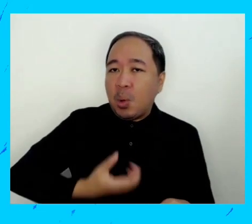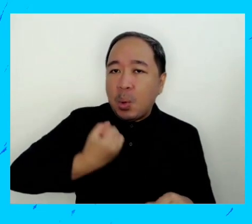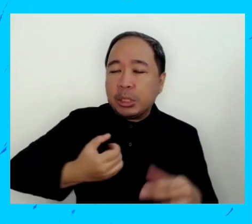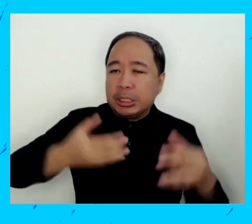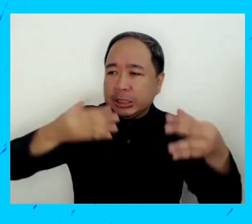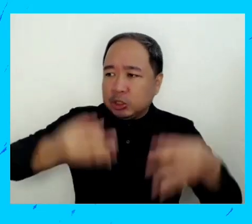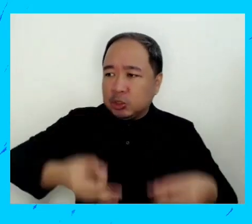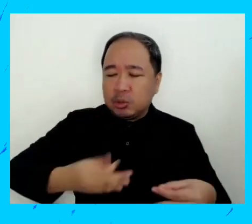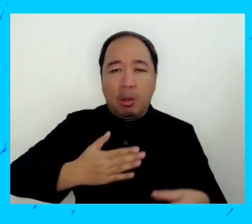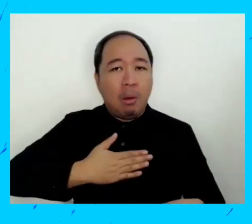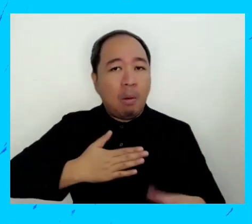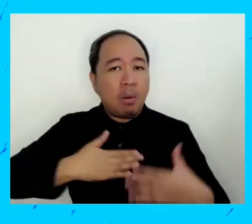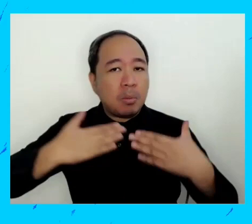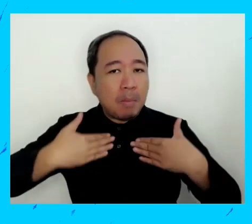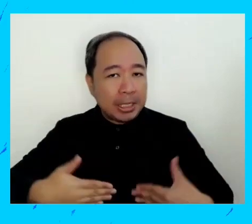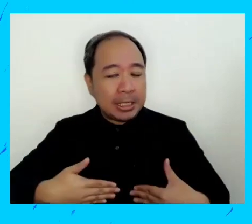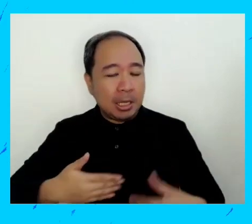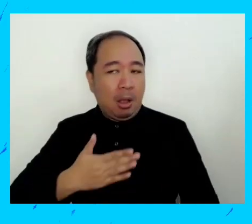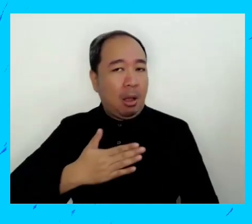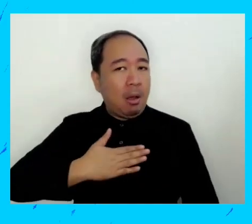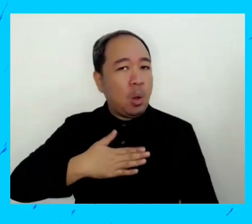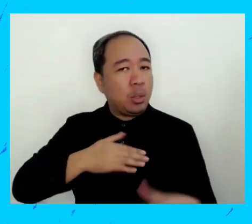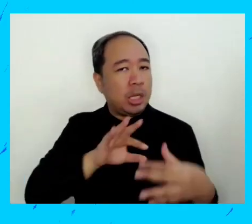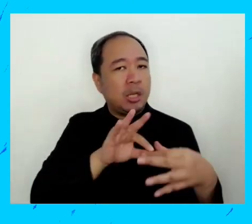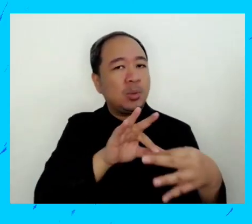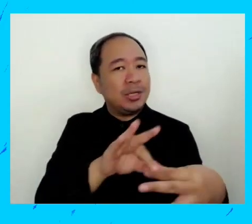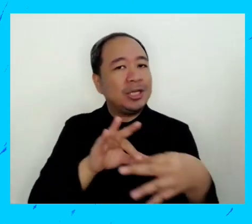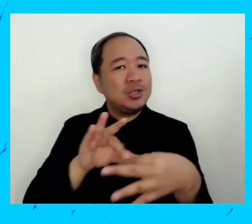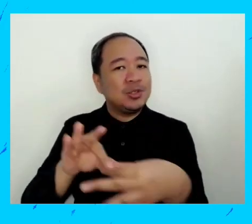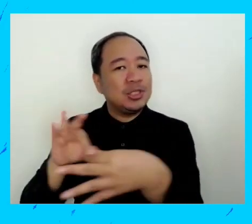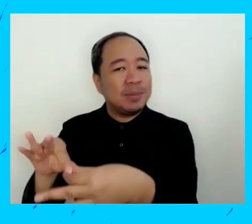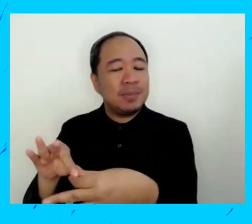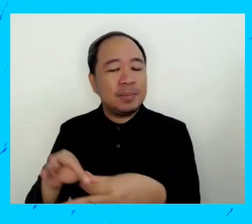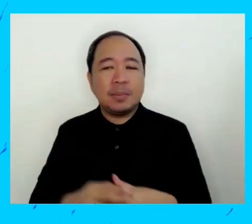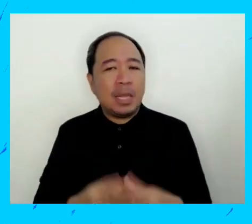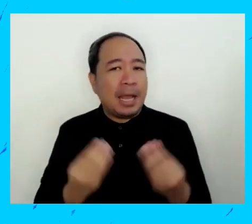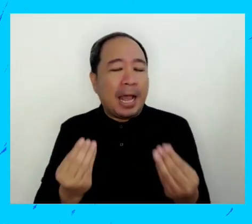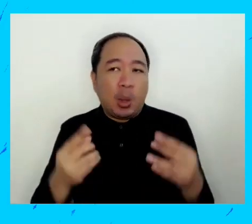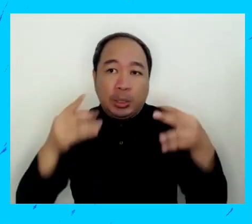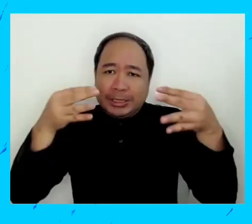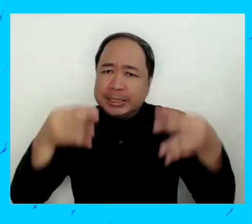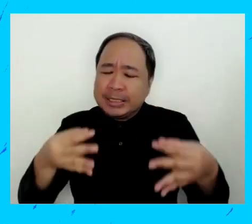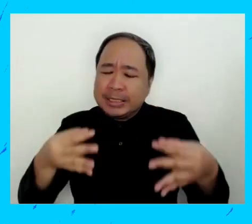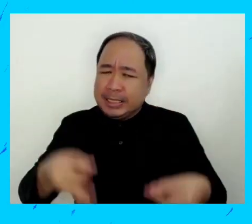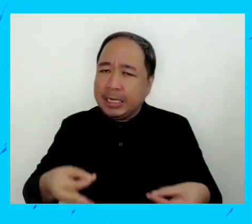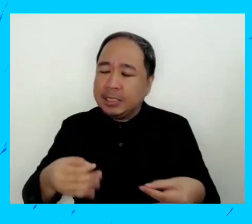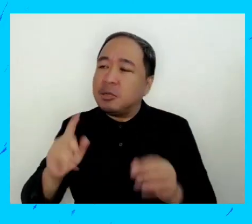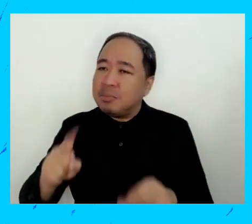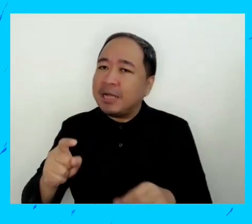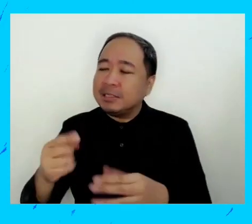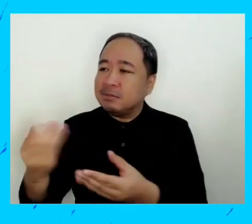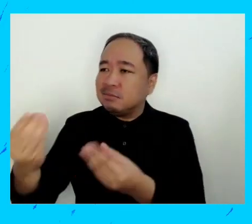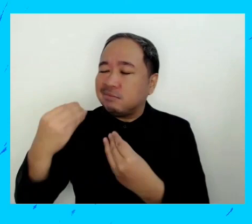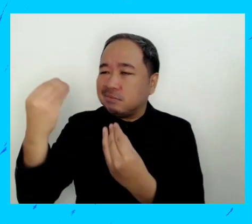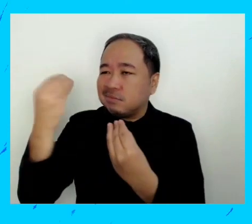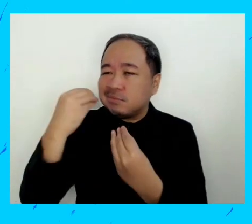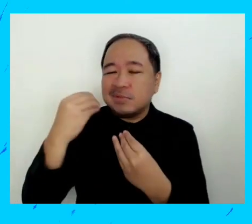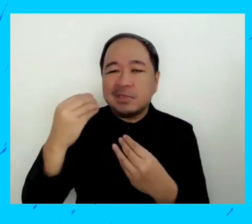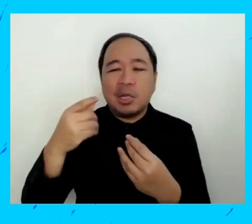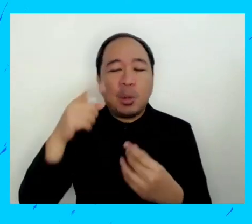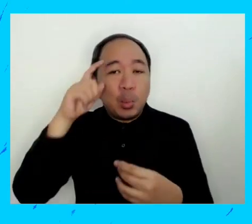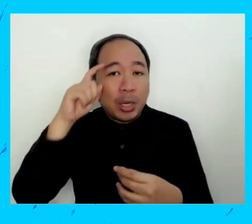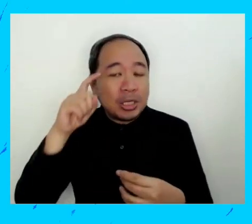debiéramos ser capaces de tomar decisiones informados sobre nuestros nuestros puestos de relaciones para hacer es tomar estos